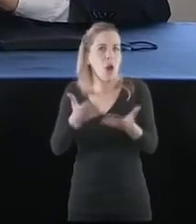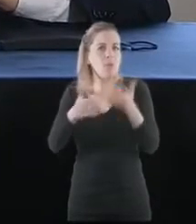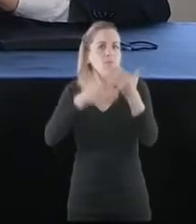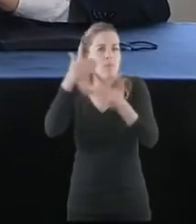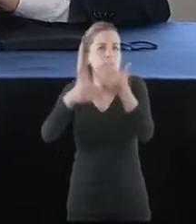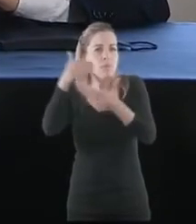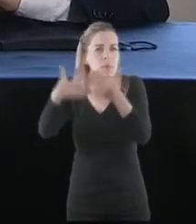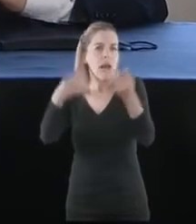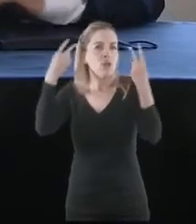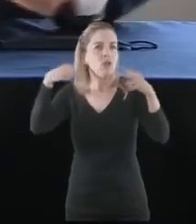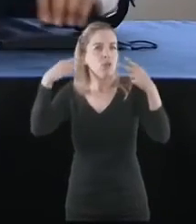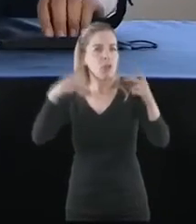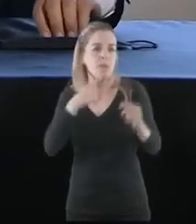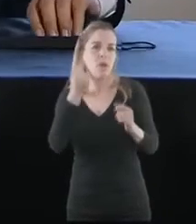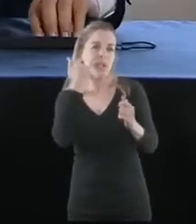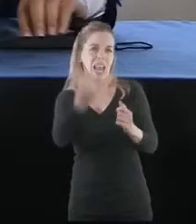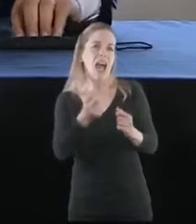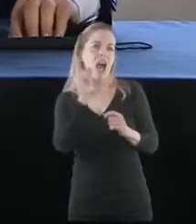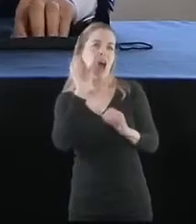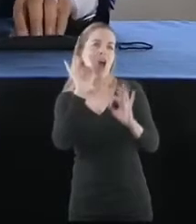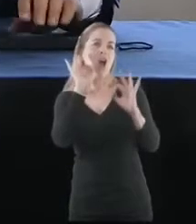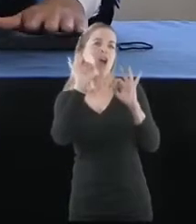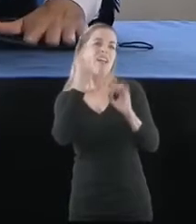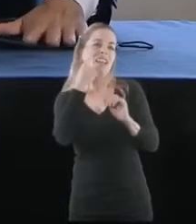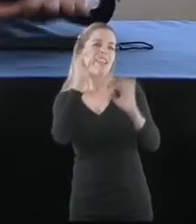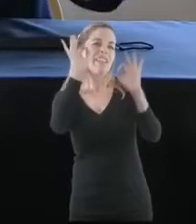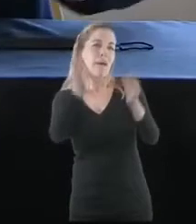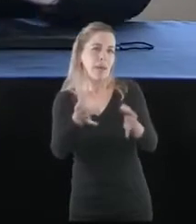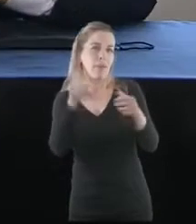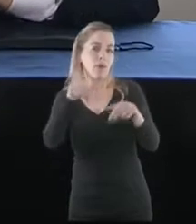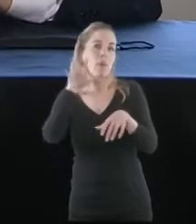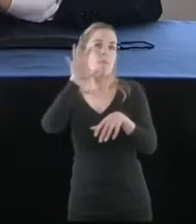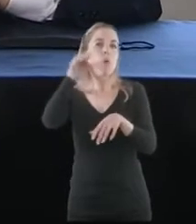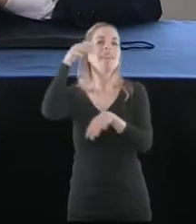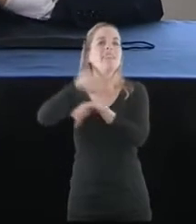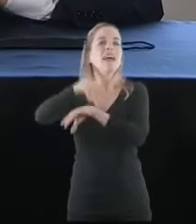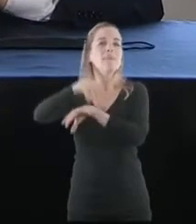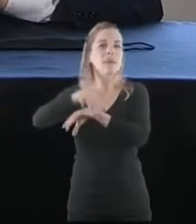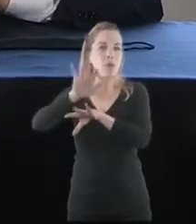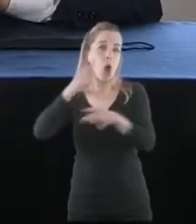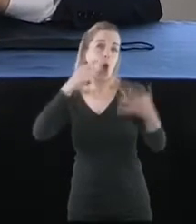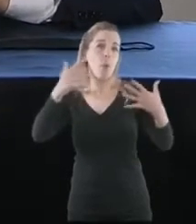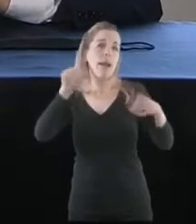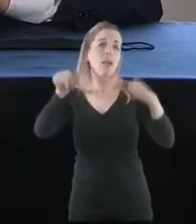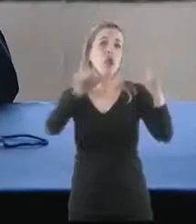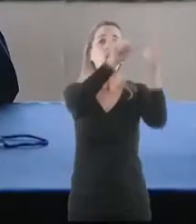conociendo las asimetrías, Presidente, que usted la sabe muy bien que tiene nuestra provincia con otros países.